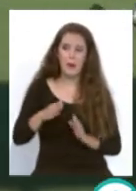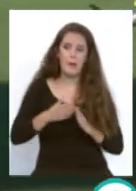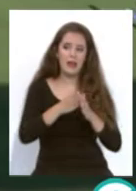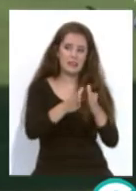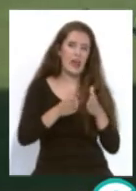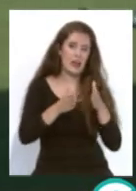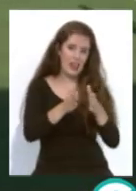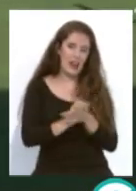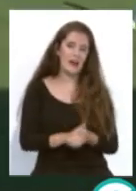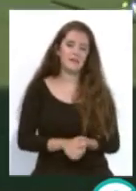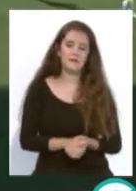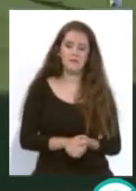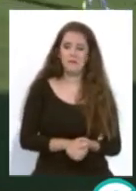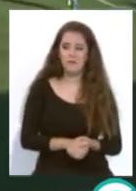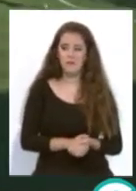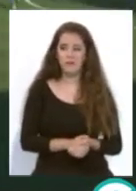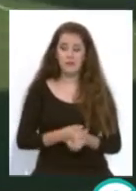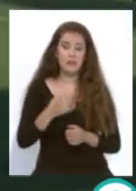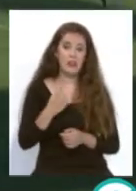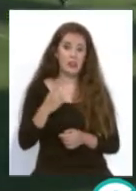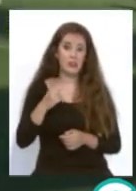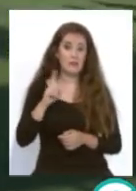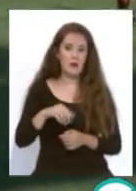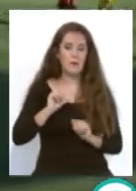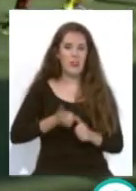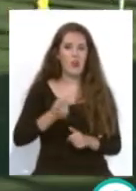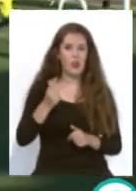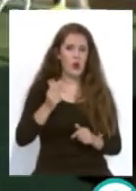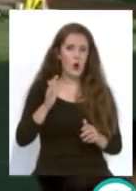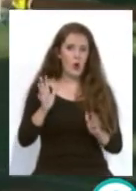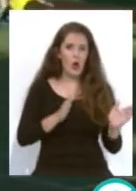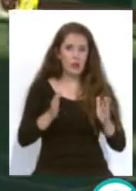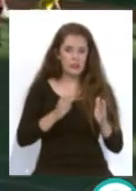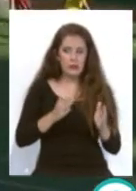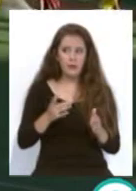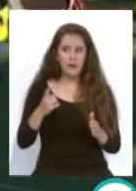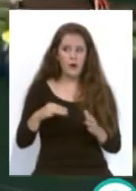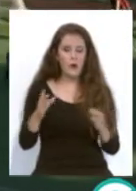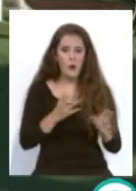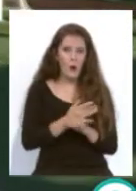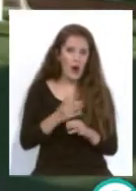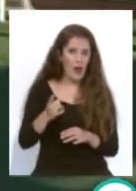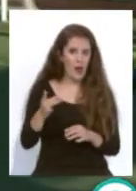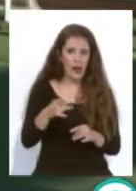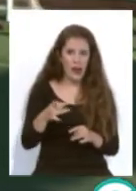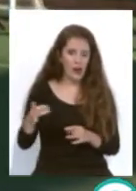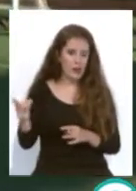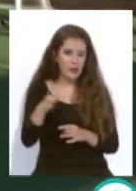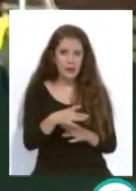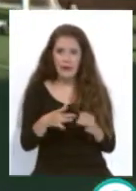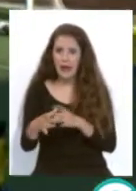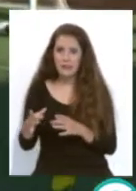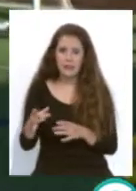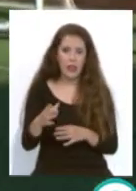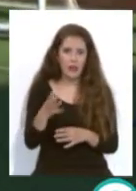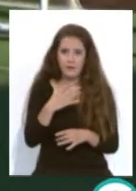pasarela pero claro empezó el segundo tiempo y viene esta jugada de Braganza y este remate espectacular de Javi Pérez en